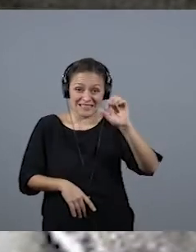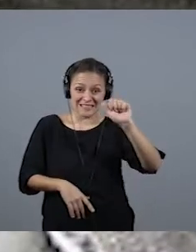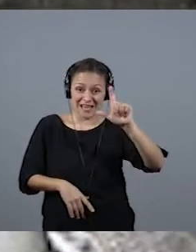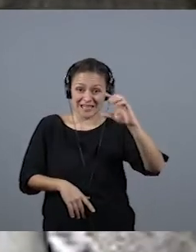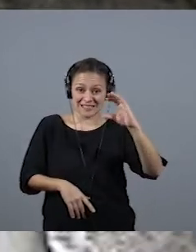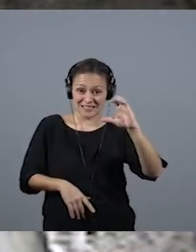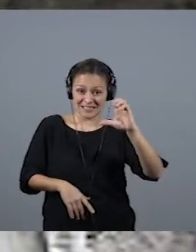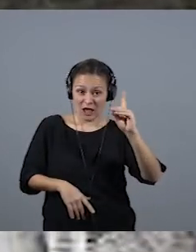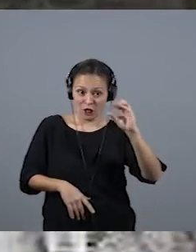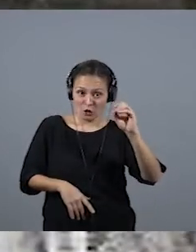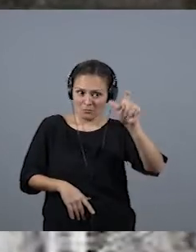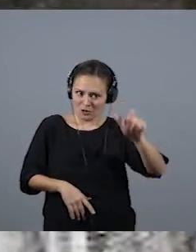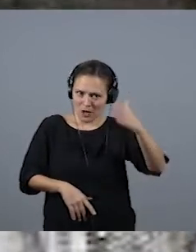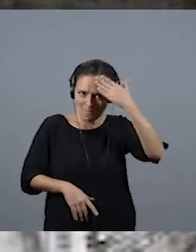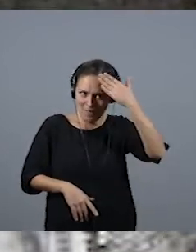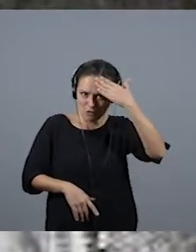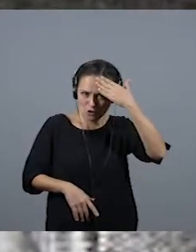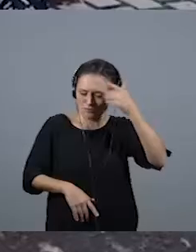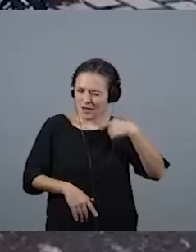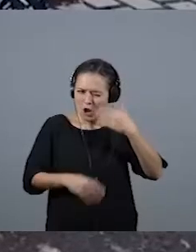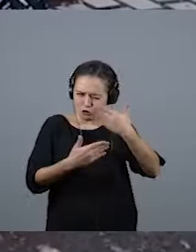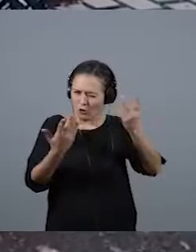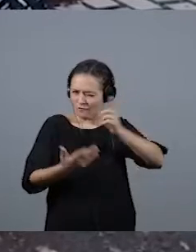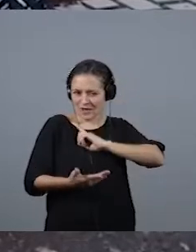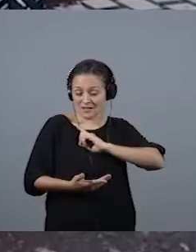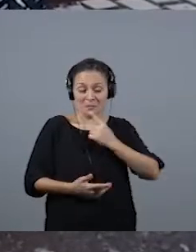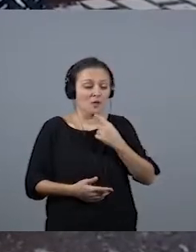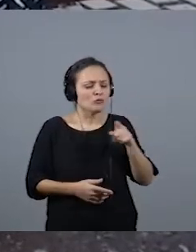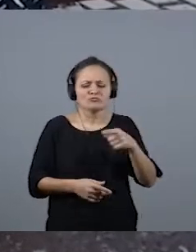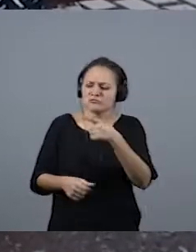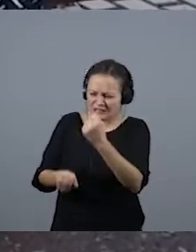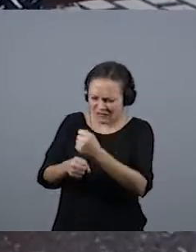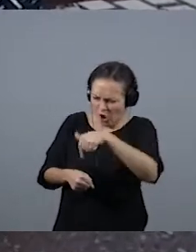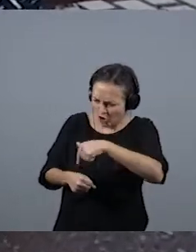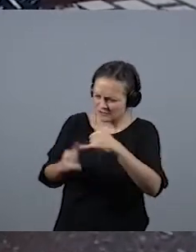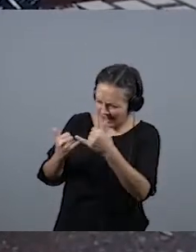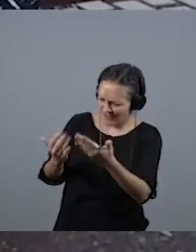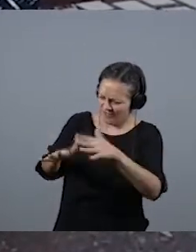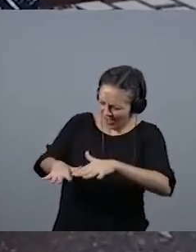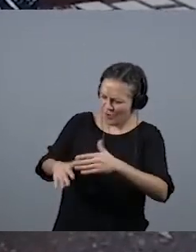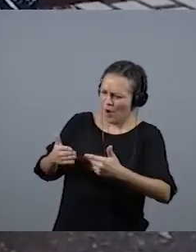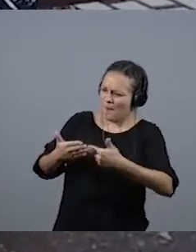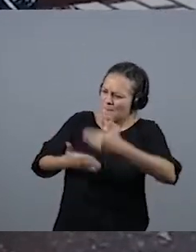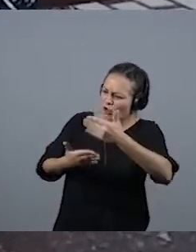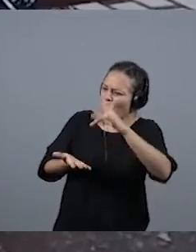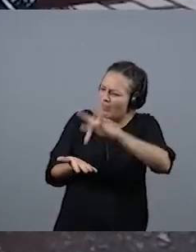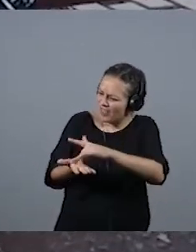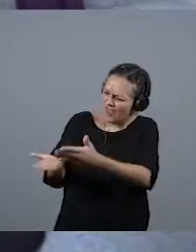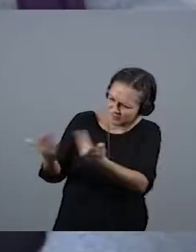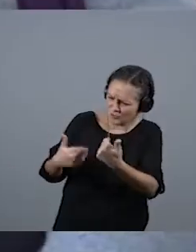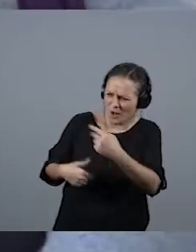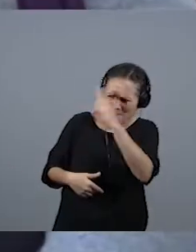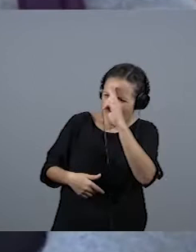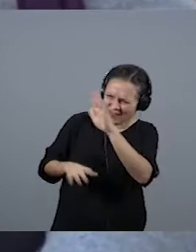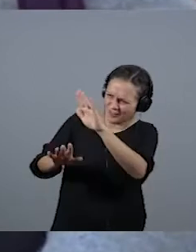que más creyó en mí desde el principio, me dijo que tenía trabajo aquí en Tenerife, el periódico El Día, y que me viniera para acá, que no me quedara en Madrid.